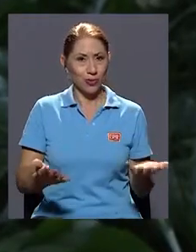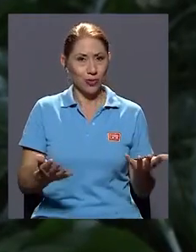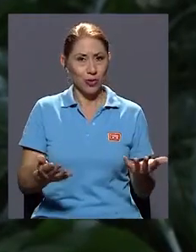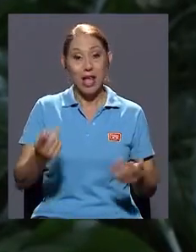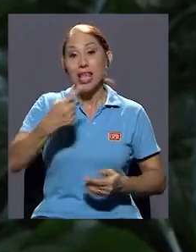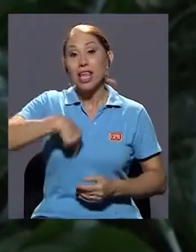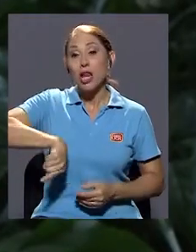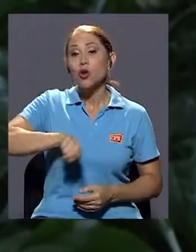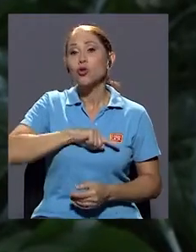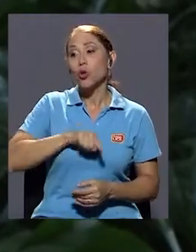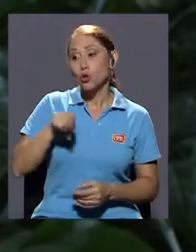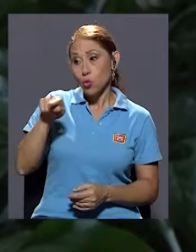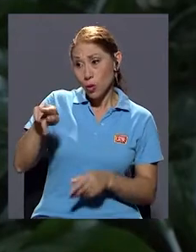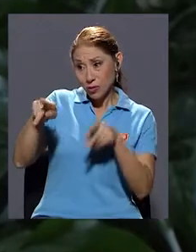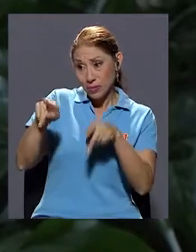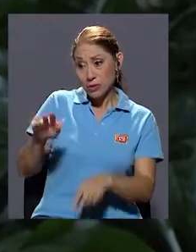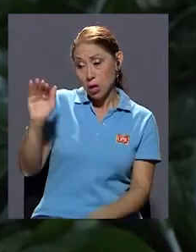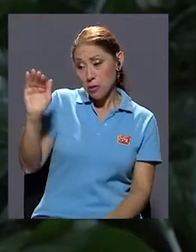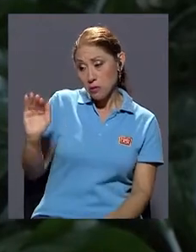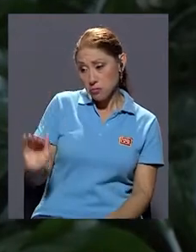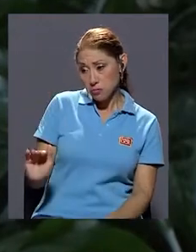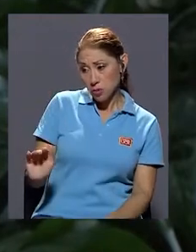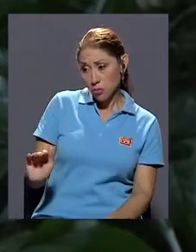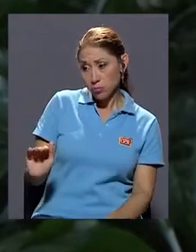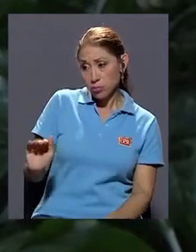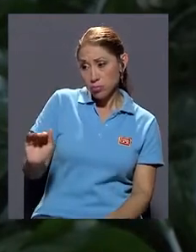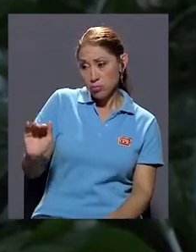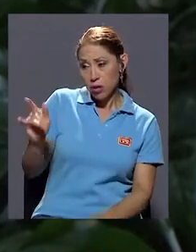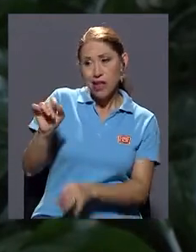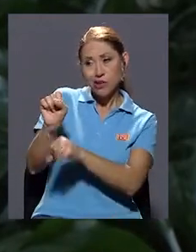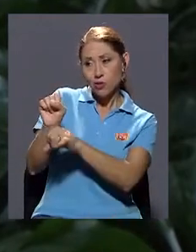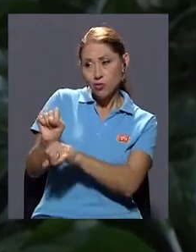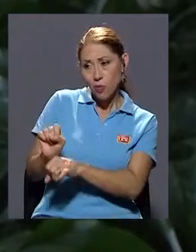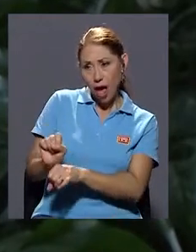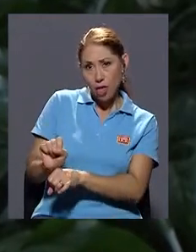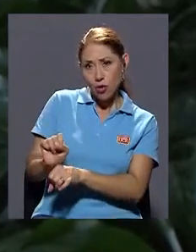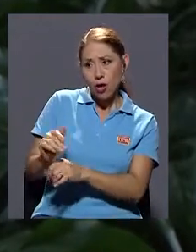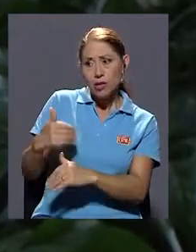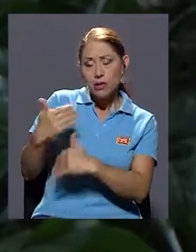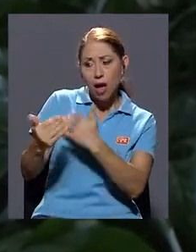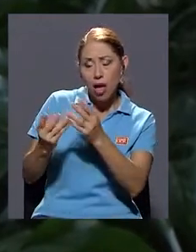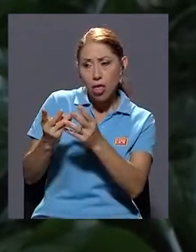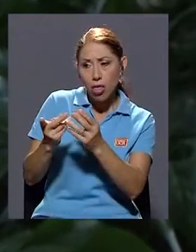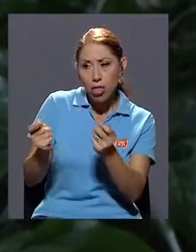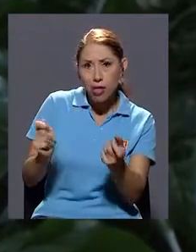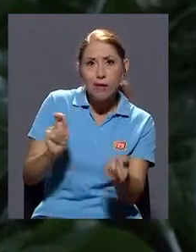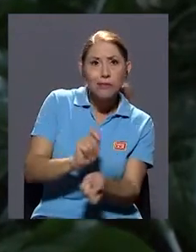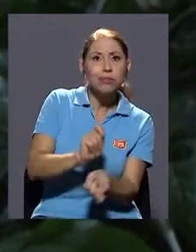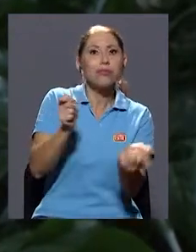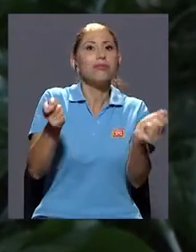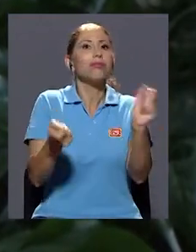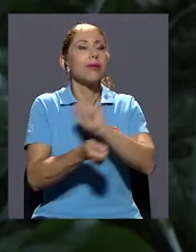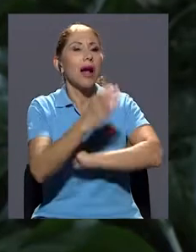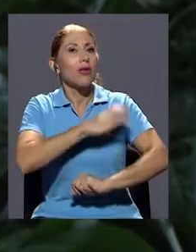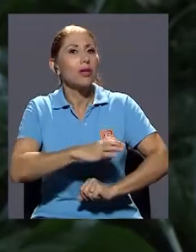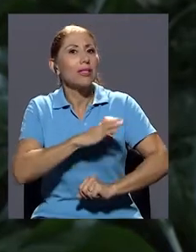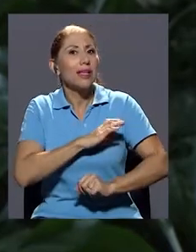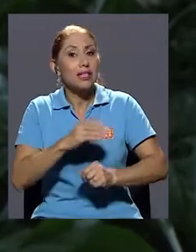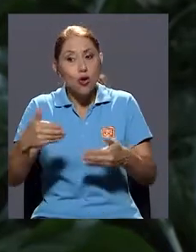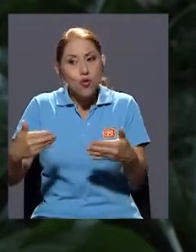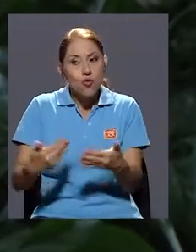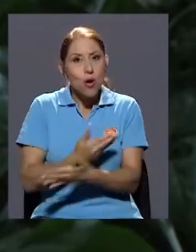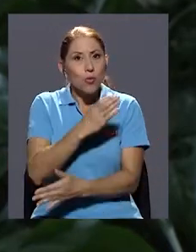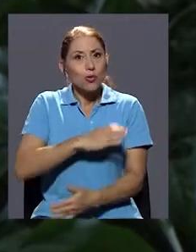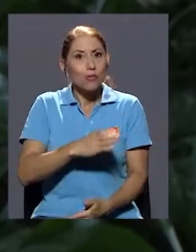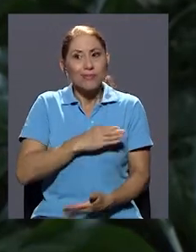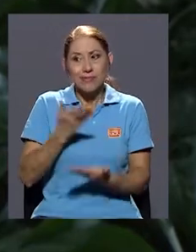los cuales nos acostumbramos durante la infancia, que comienzan a desaparecer, aparecen nuevos, él, con la entrada de